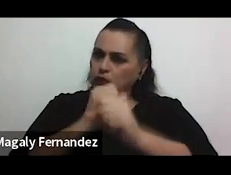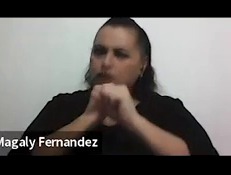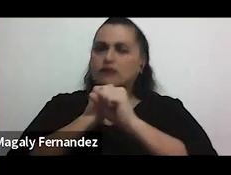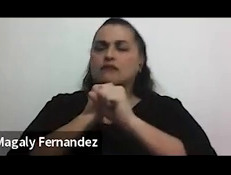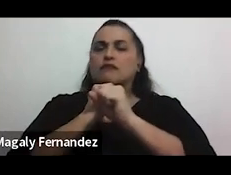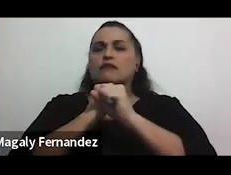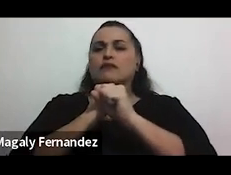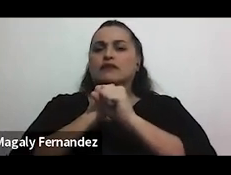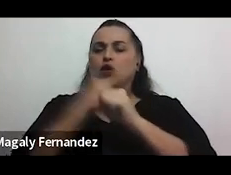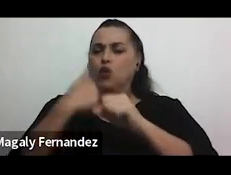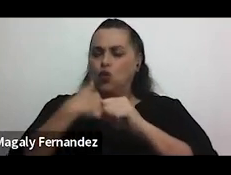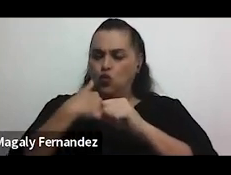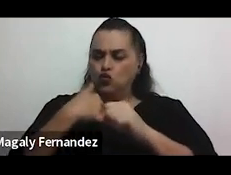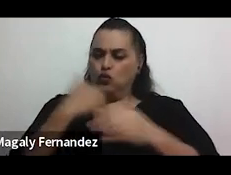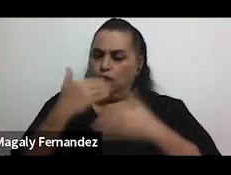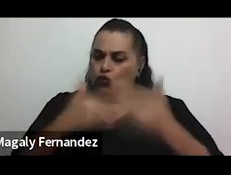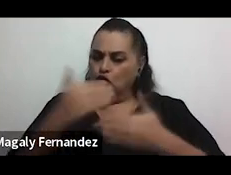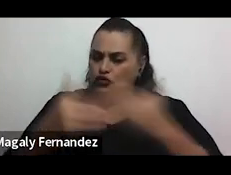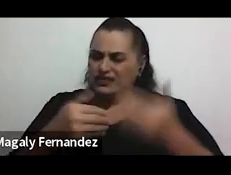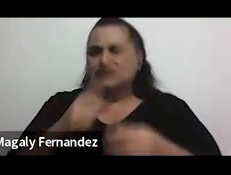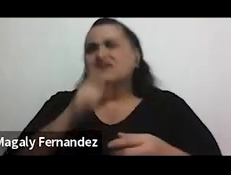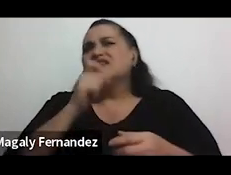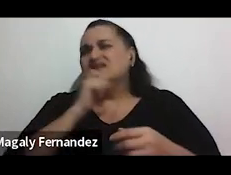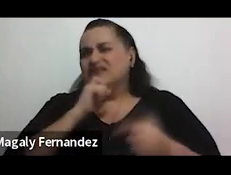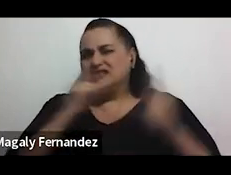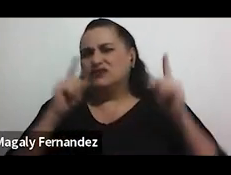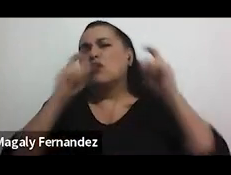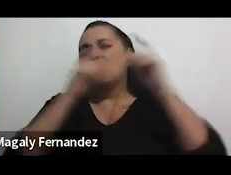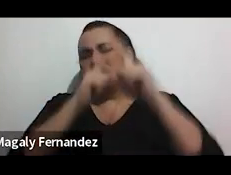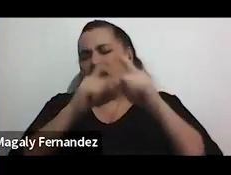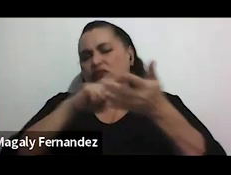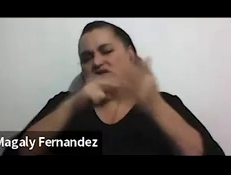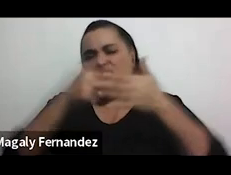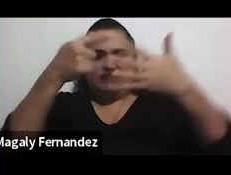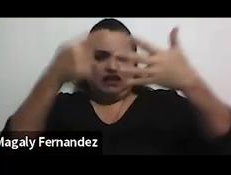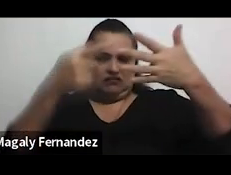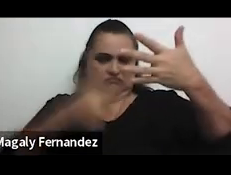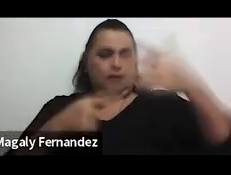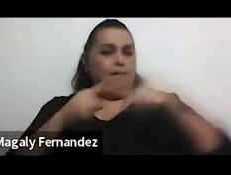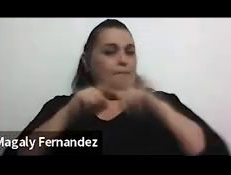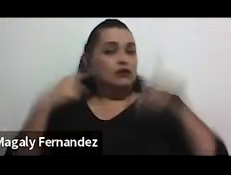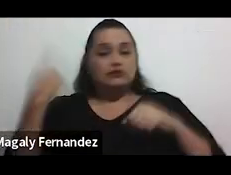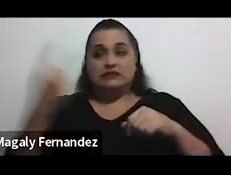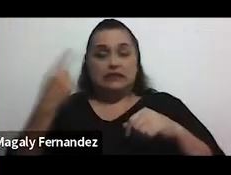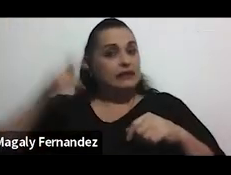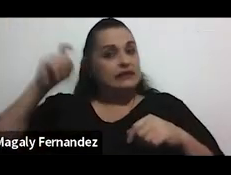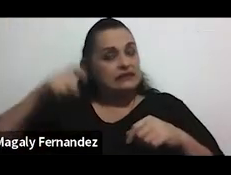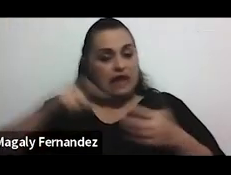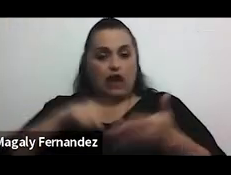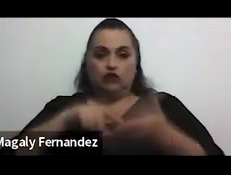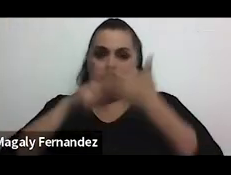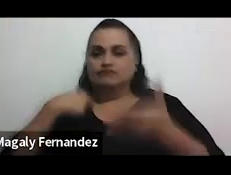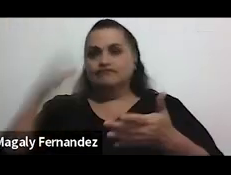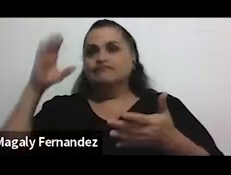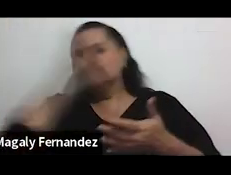someterse a un proceso muy engorroso que implica un montón de cosas pero siempre es necesario reconocer que cuando